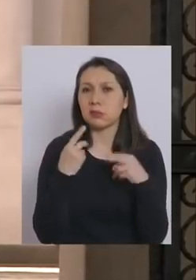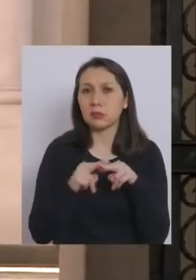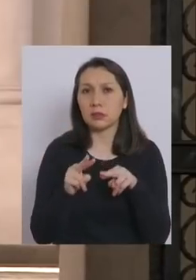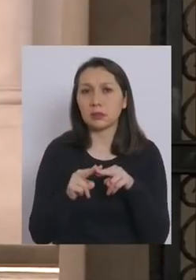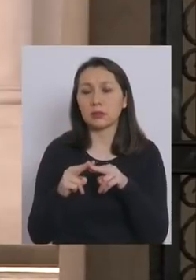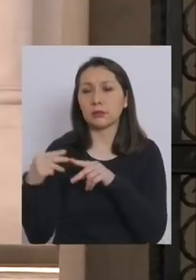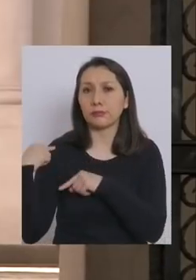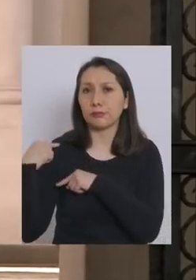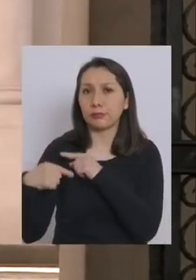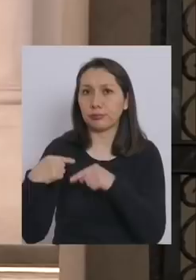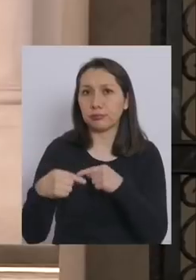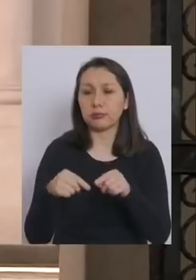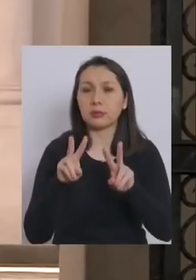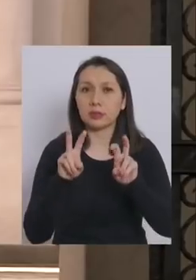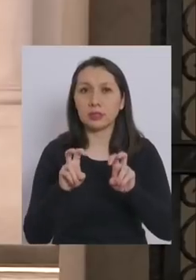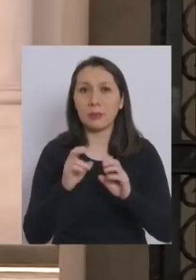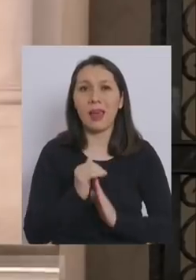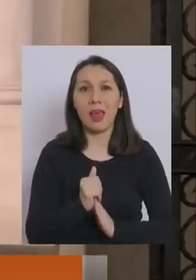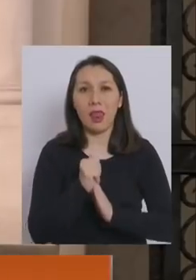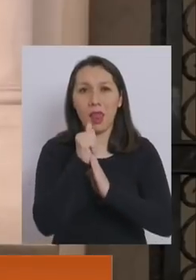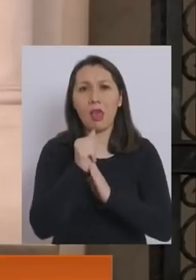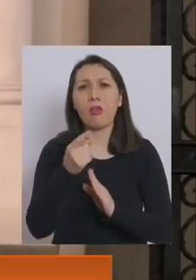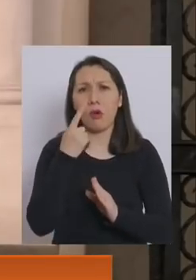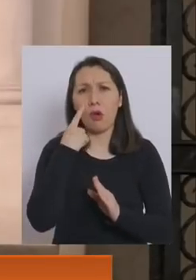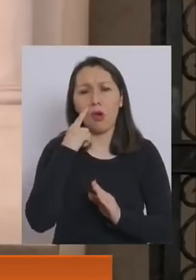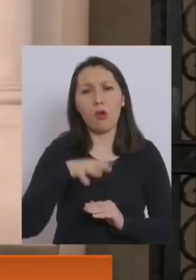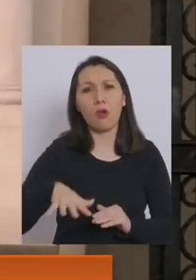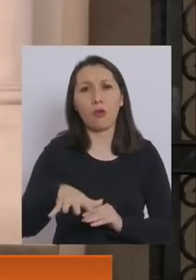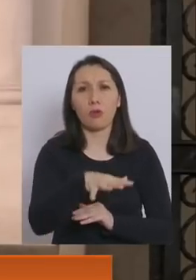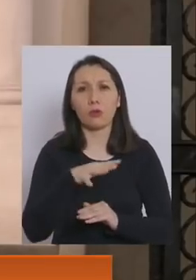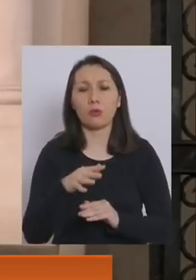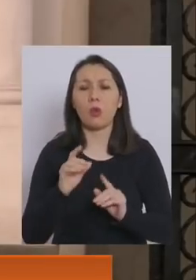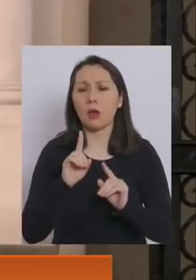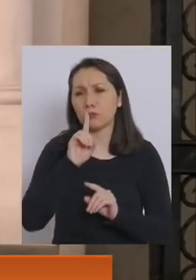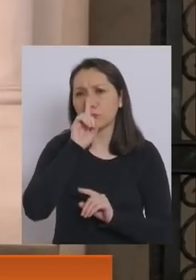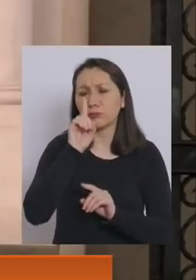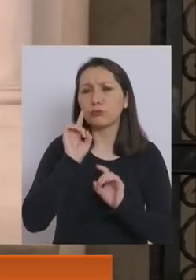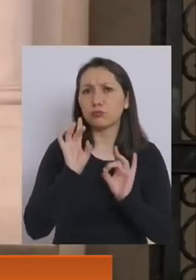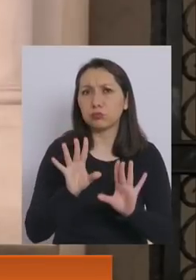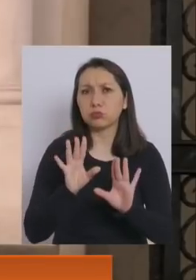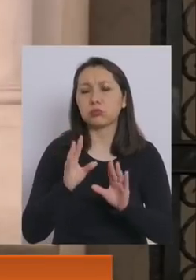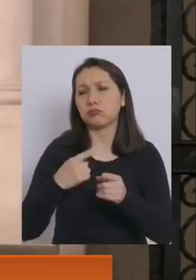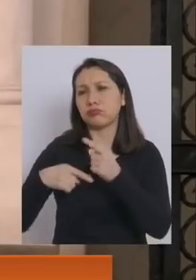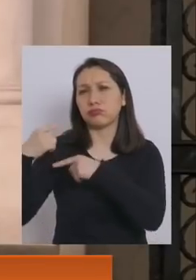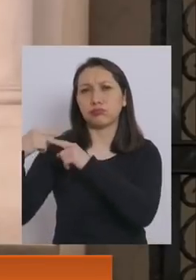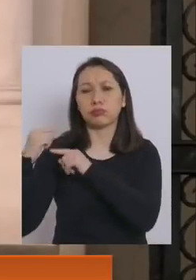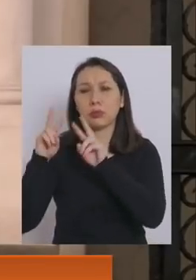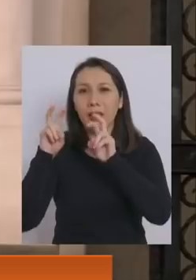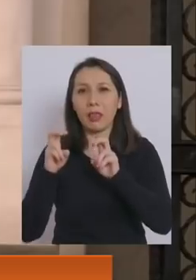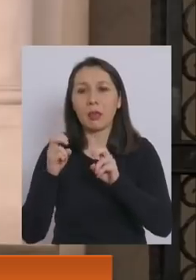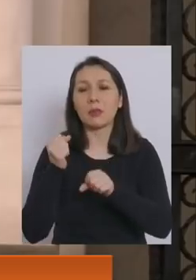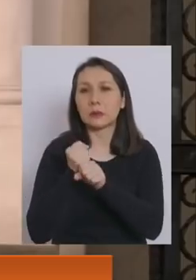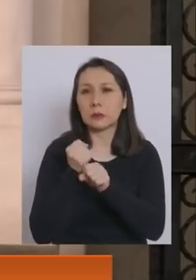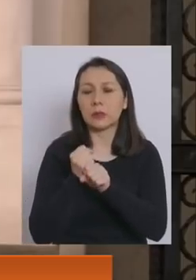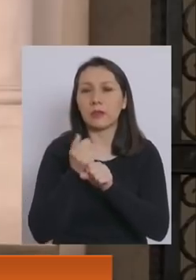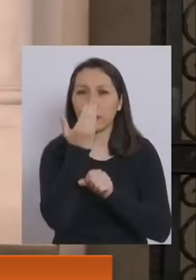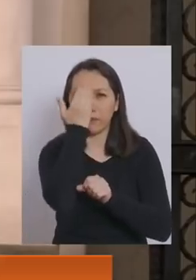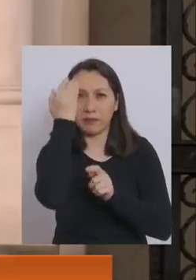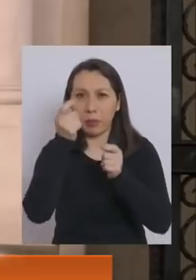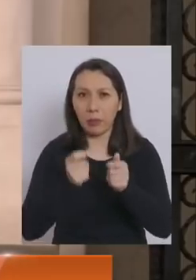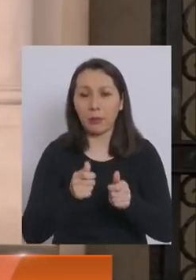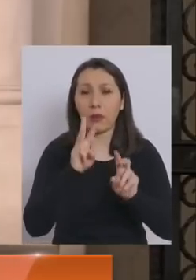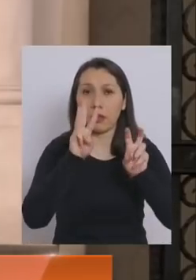trayectoria en liderazgo que es conocida, una trayectoria transversal. No solamente en el trabajo